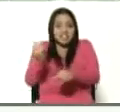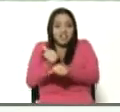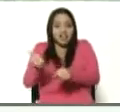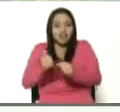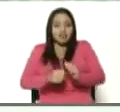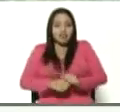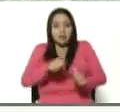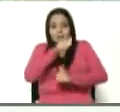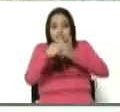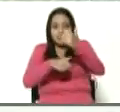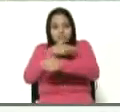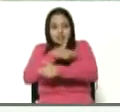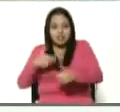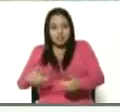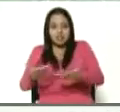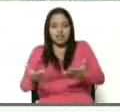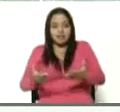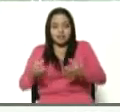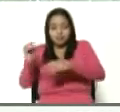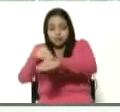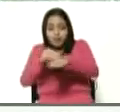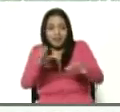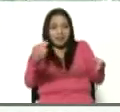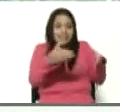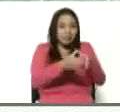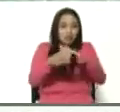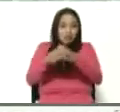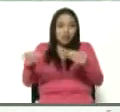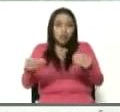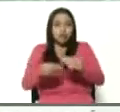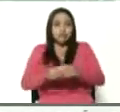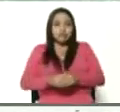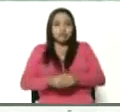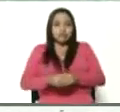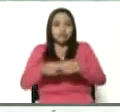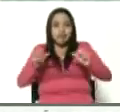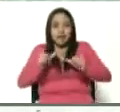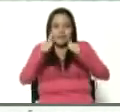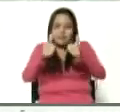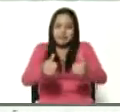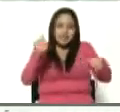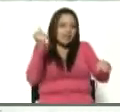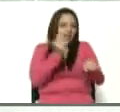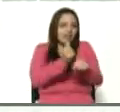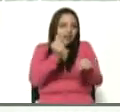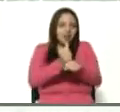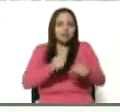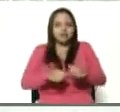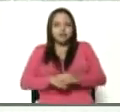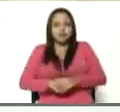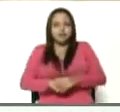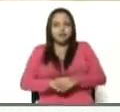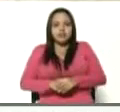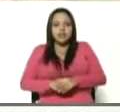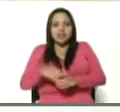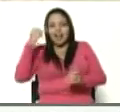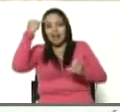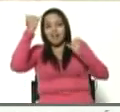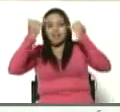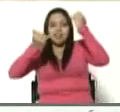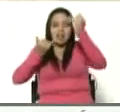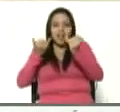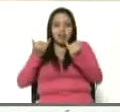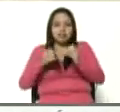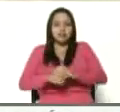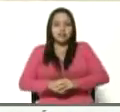agarre sus equipos asesores, al pato, a todo, y comiencen a trabajar el concepto de